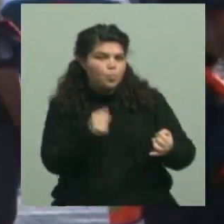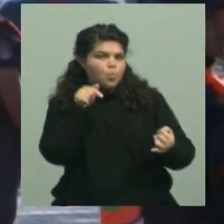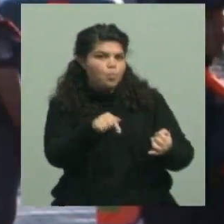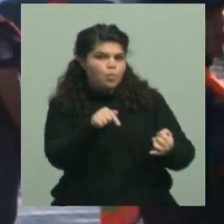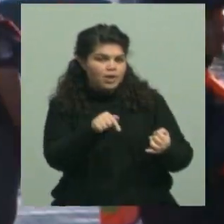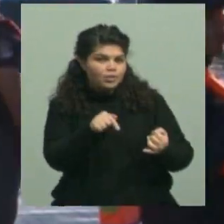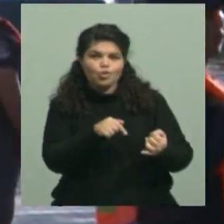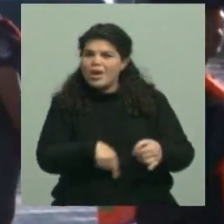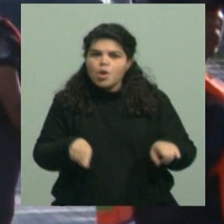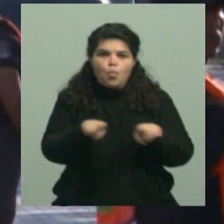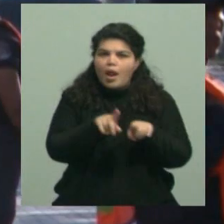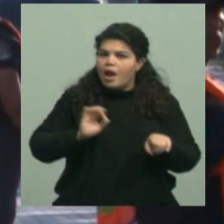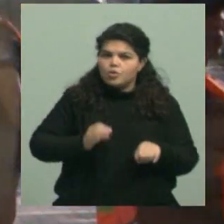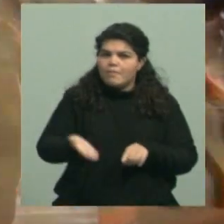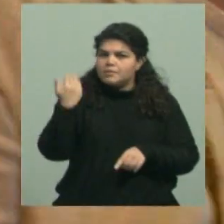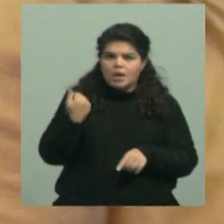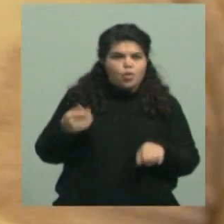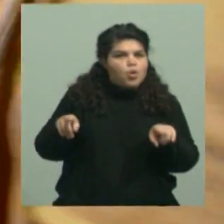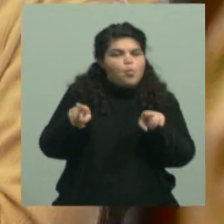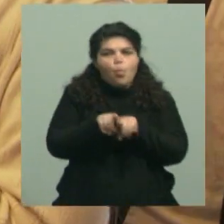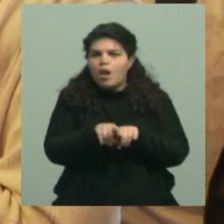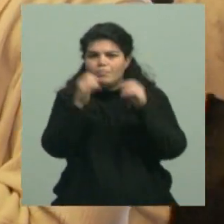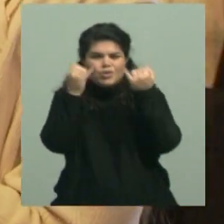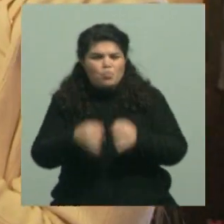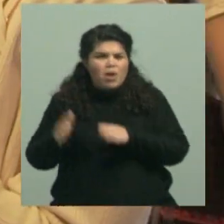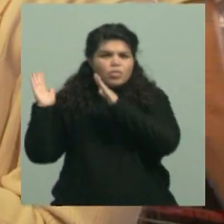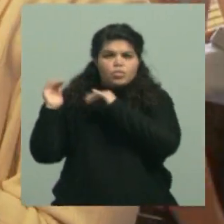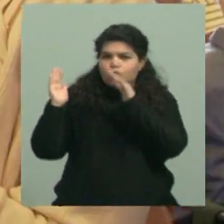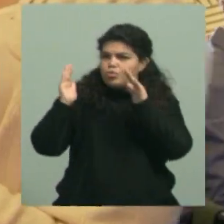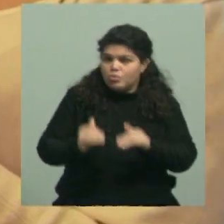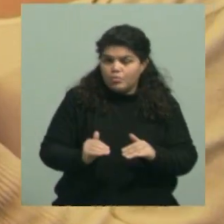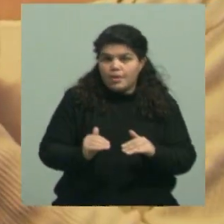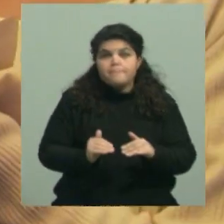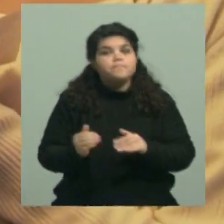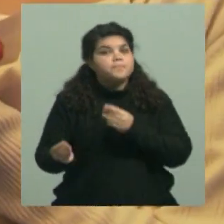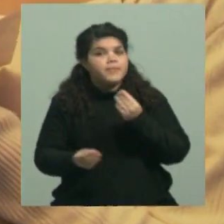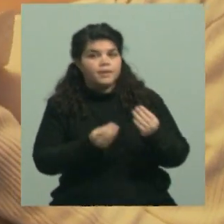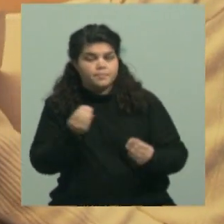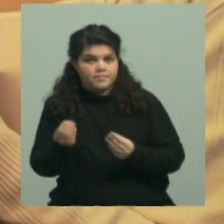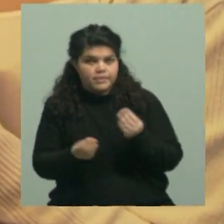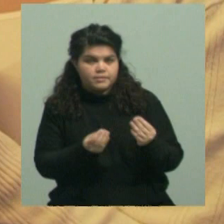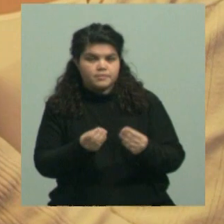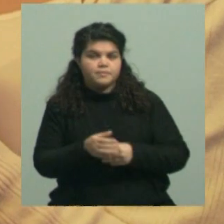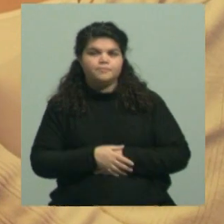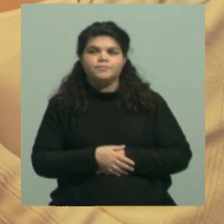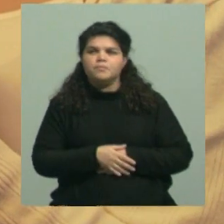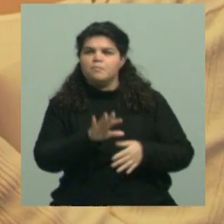trabajando con el mismo presupuesto del 2023. Entonces, lo que se reconoció fue precisamente un